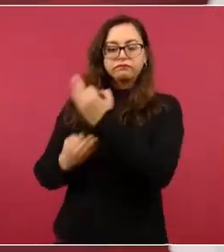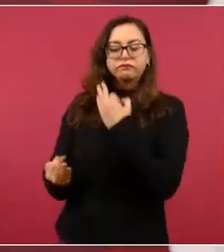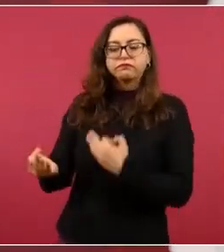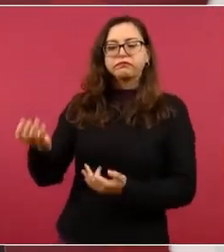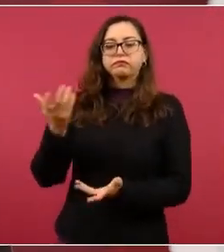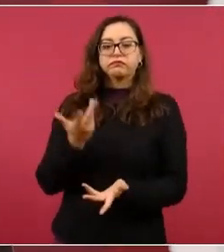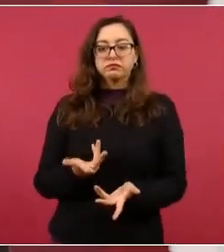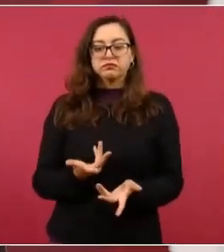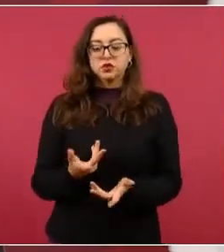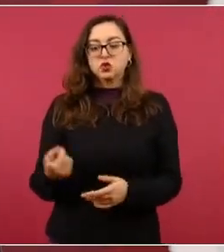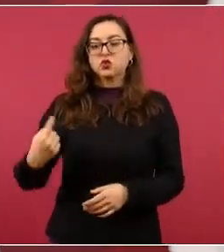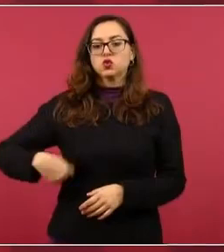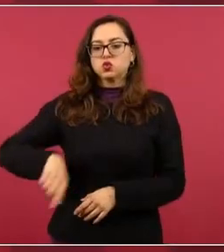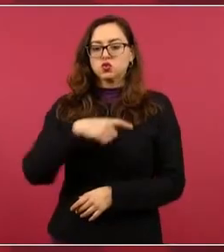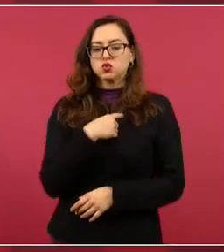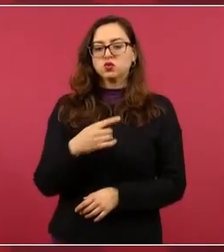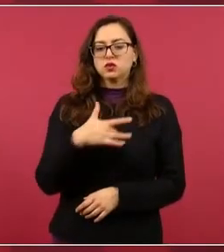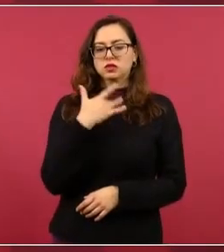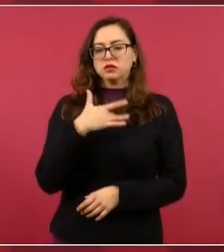en diciembre.